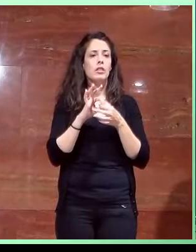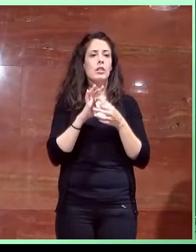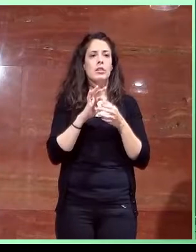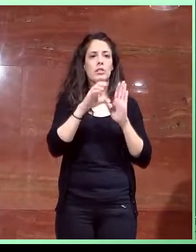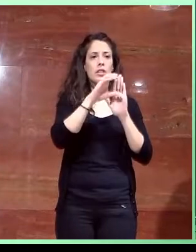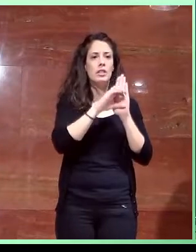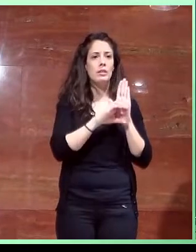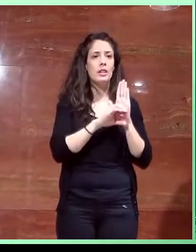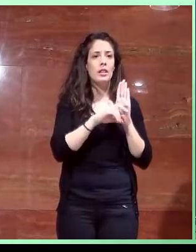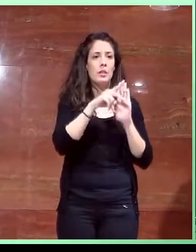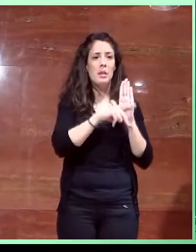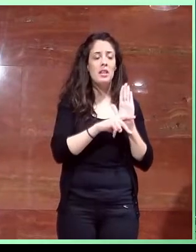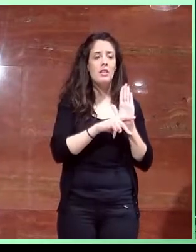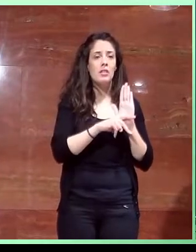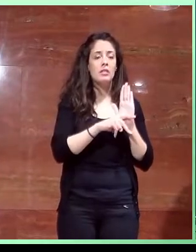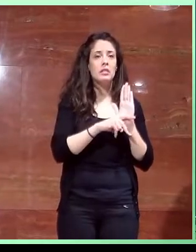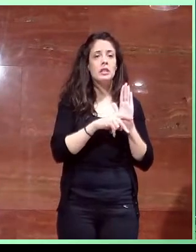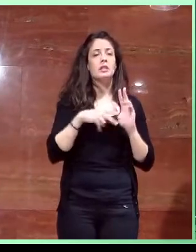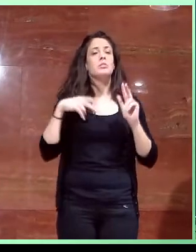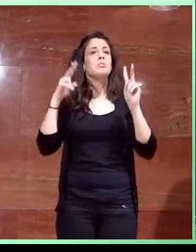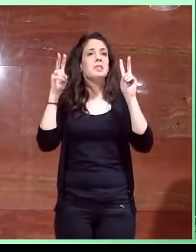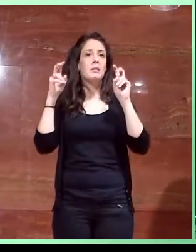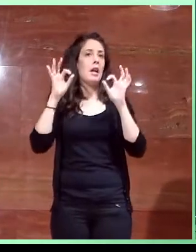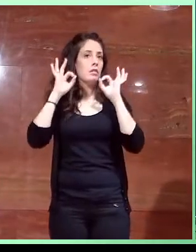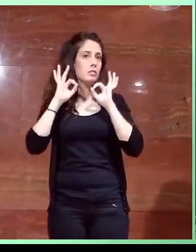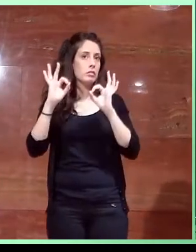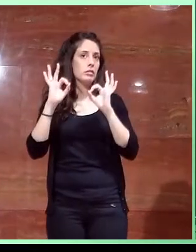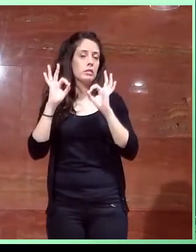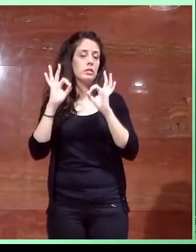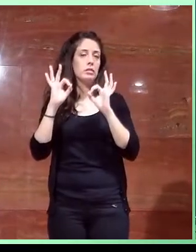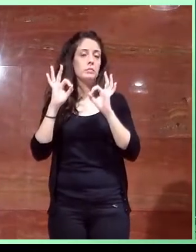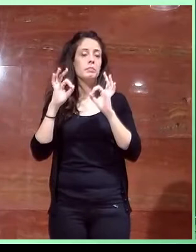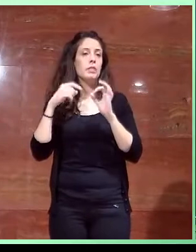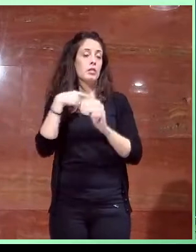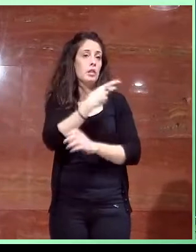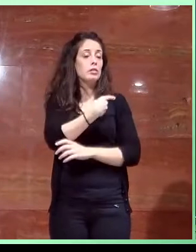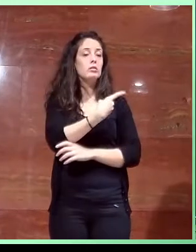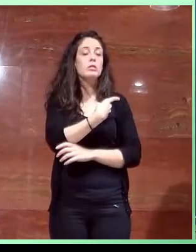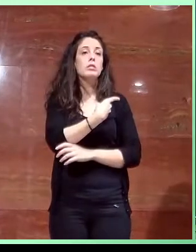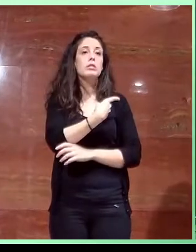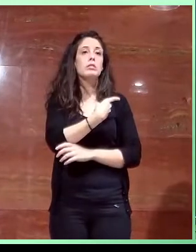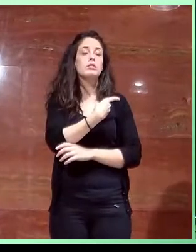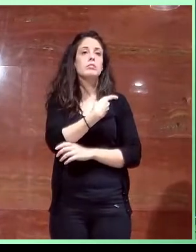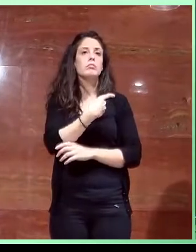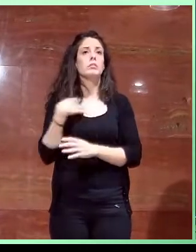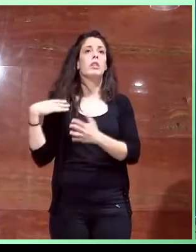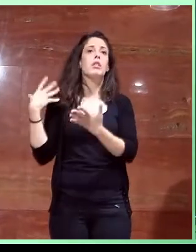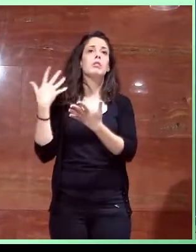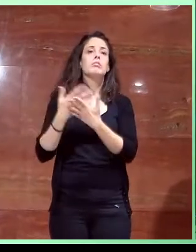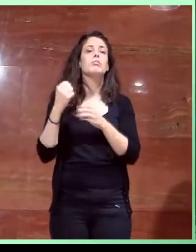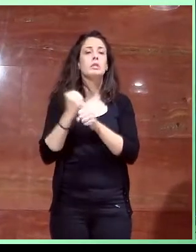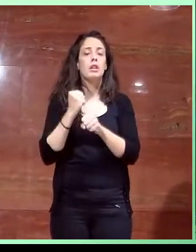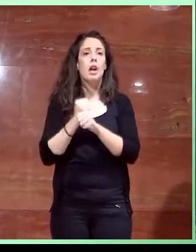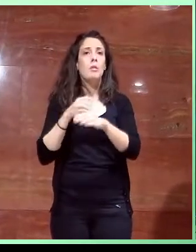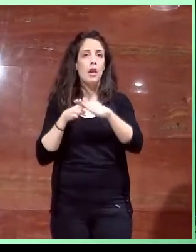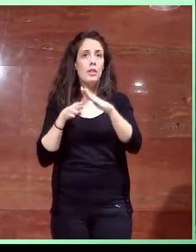etcétera, sino una cuestión concreta. Bueno, Elena y yo nos dedicamos desde hace ya algunos años a esto de la accesibilidad